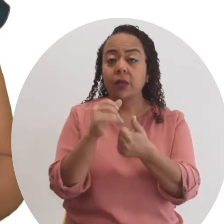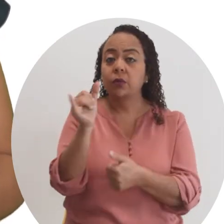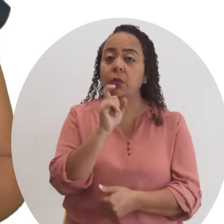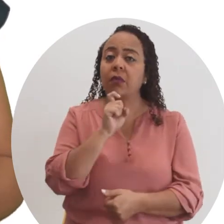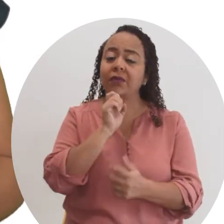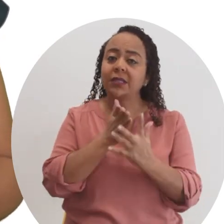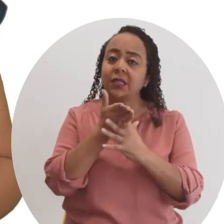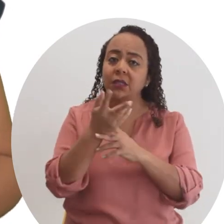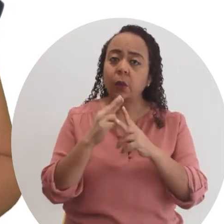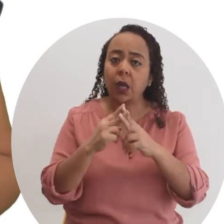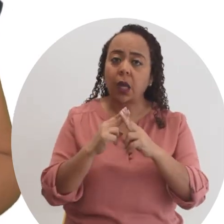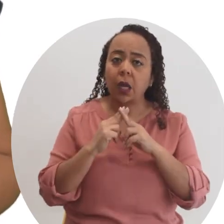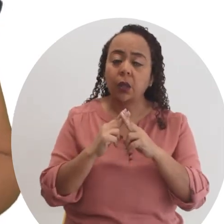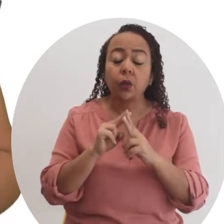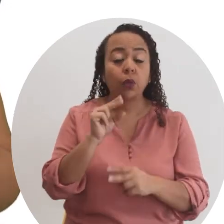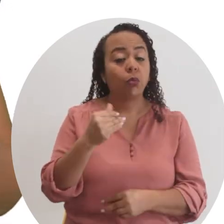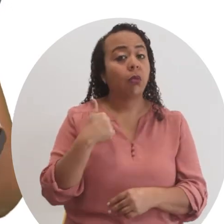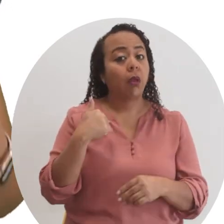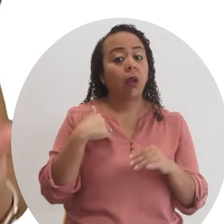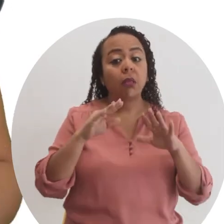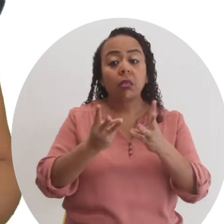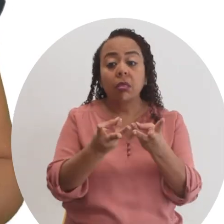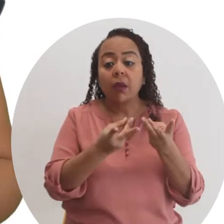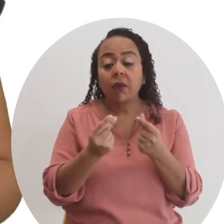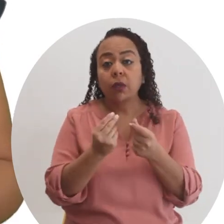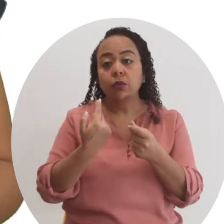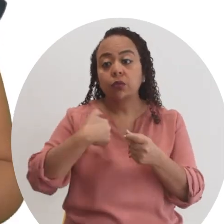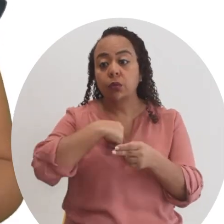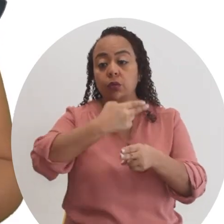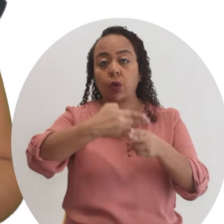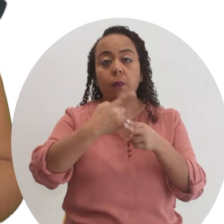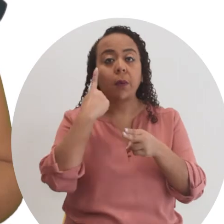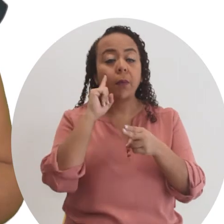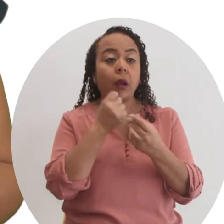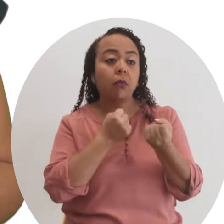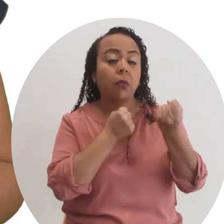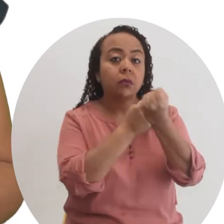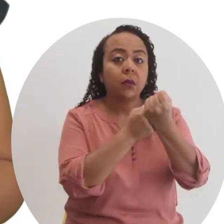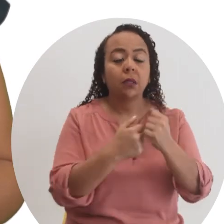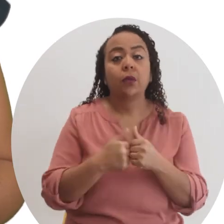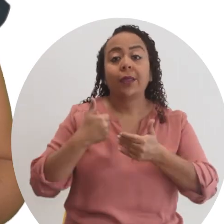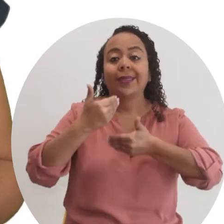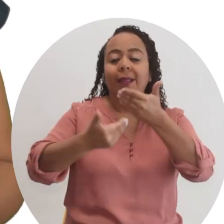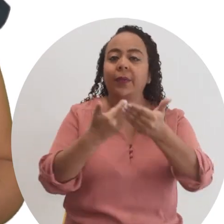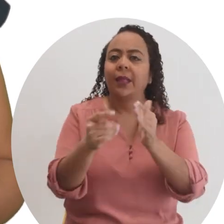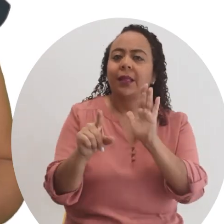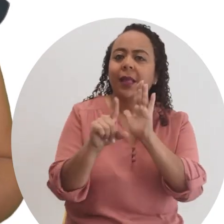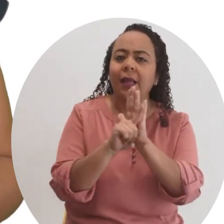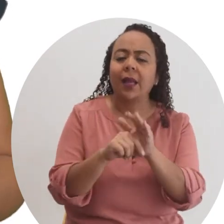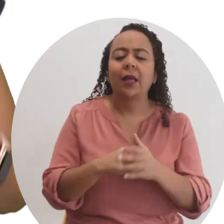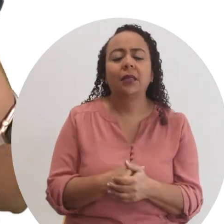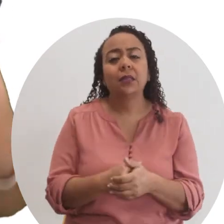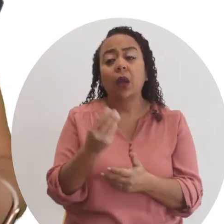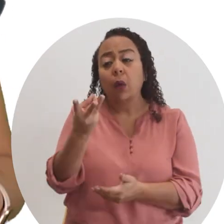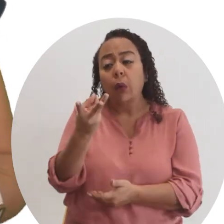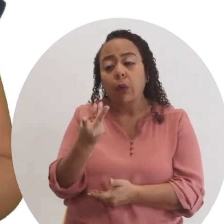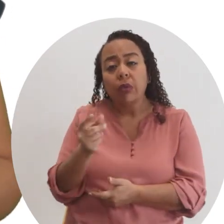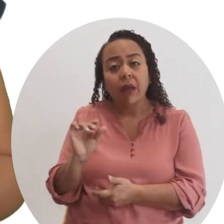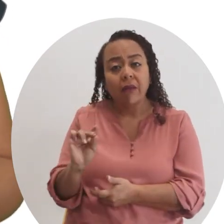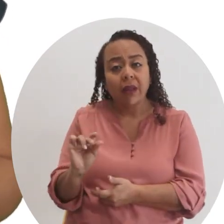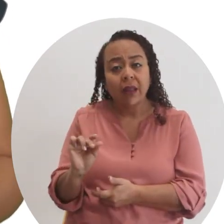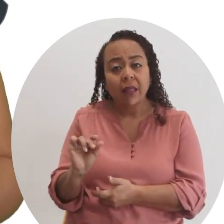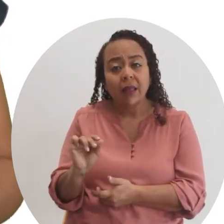Retos como el difícil acceso a crédito, el no tener terrenos a nuestro nombre para usar como respaldo, los trámites legales, llevar la